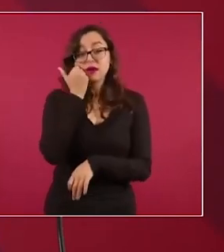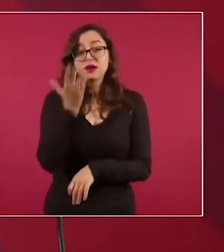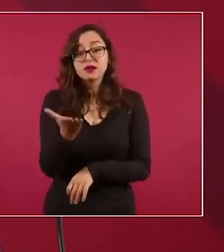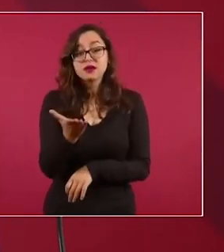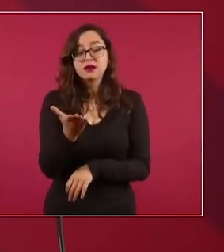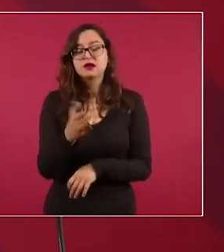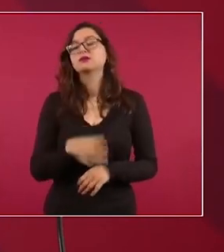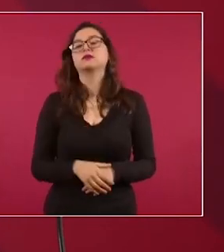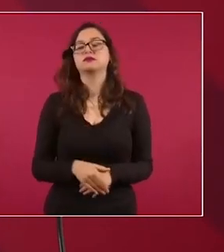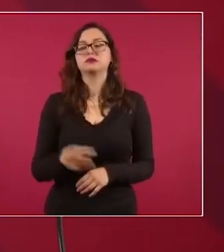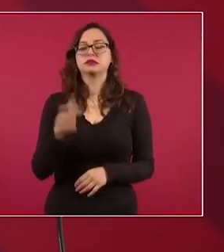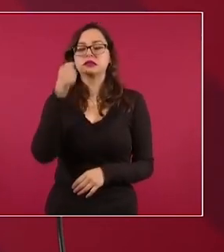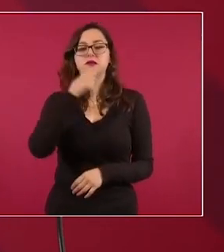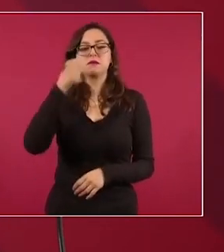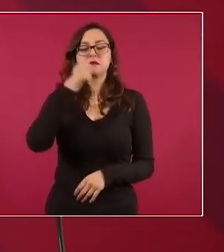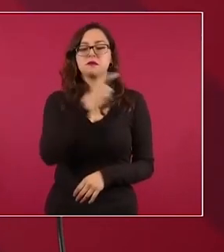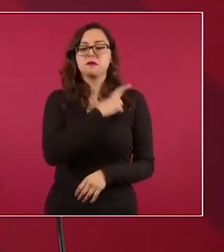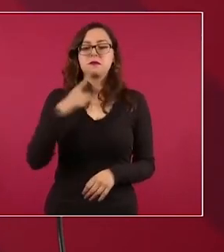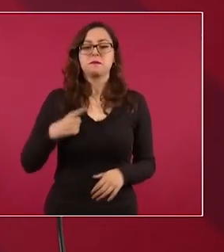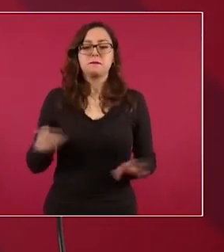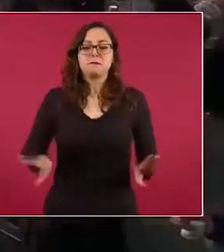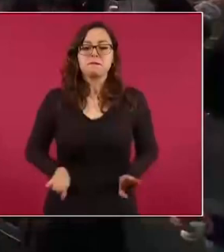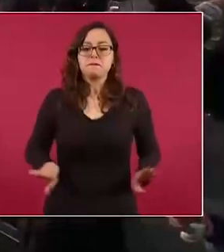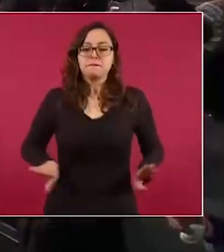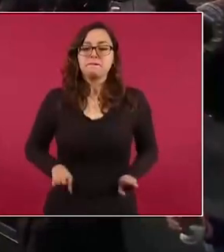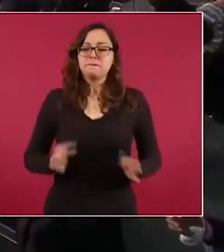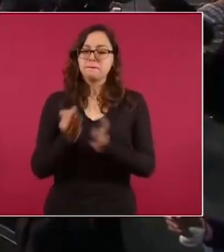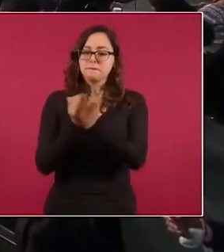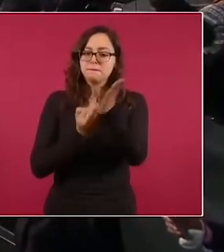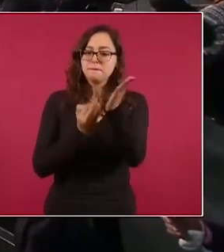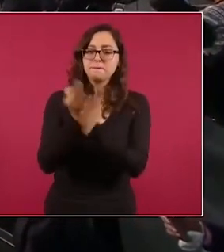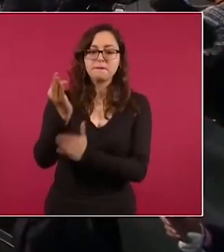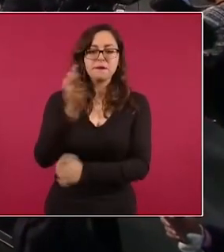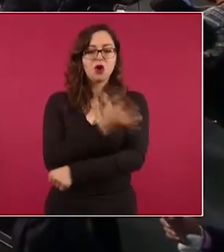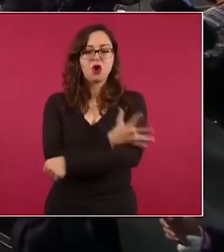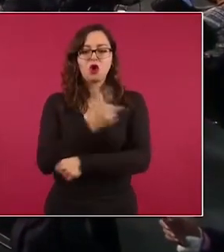Actuar con rectitud. No ocultar nada.